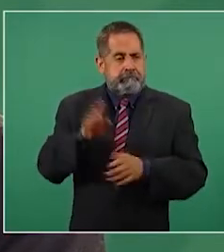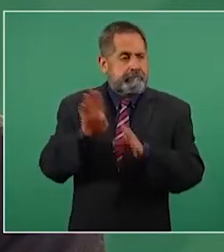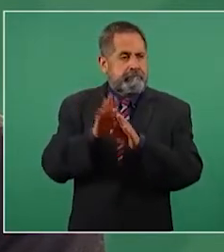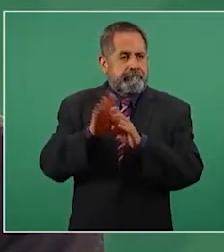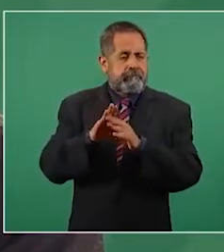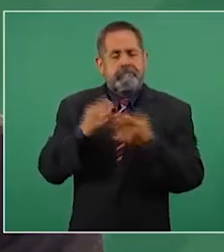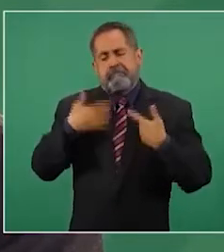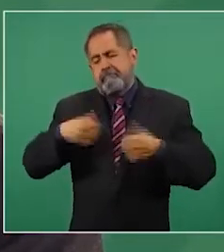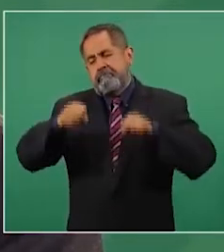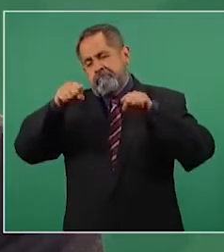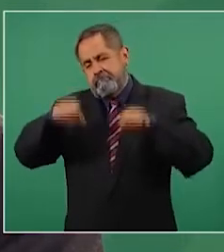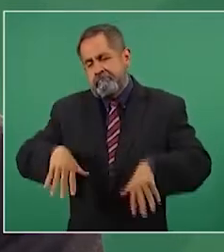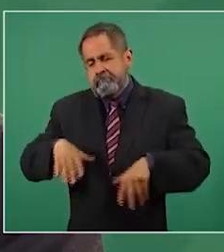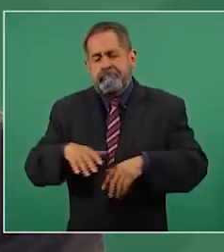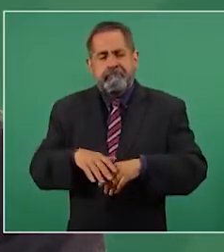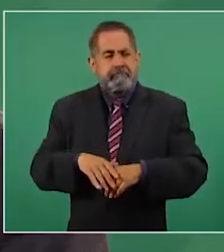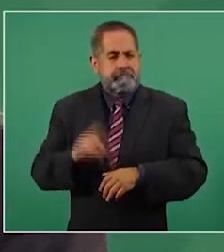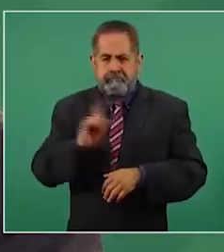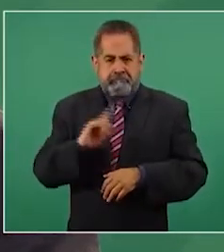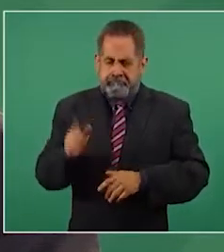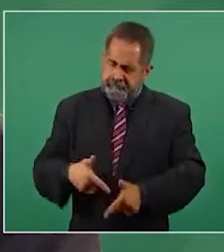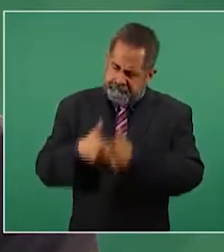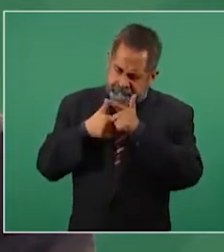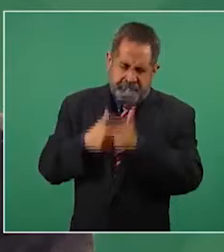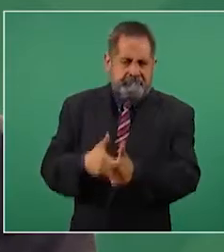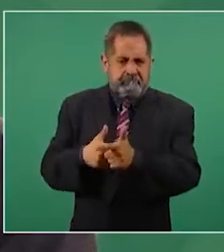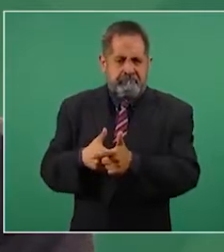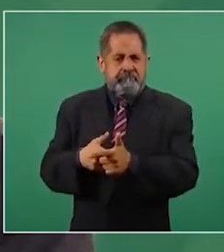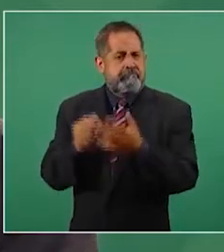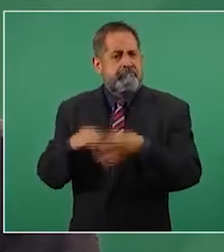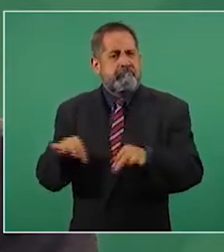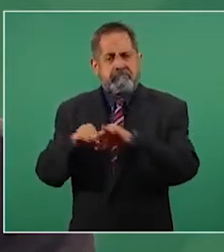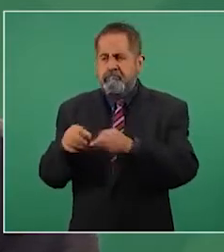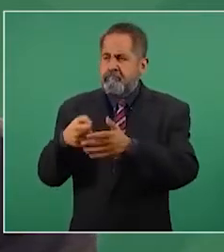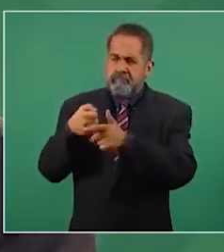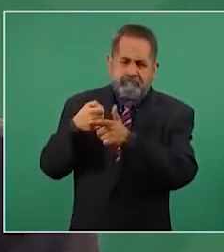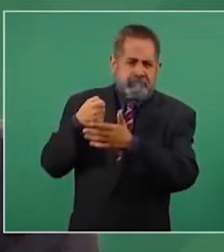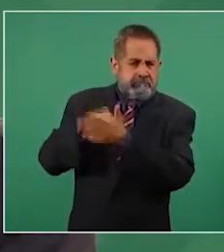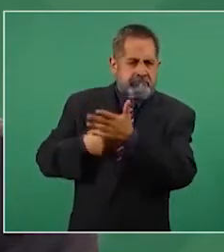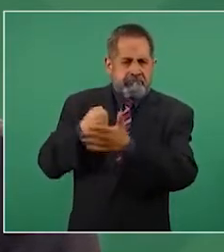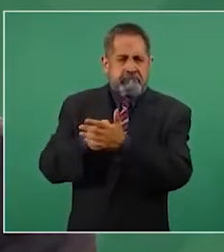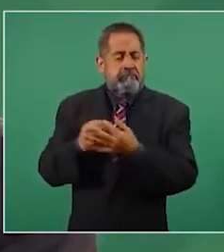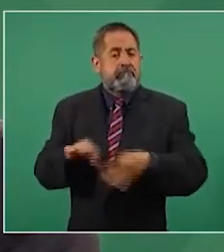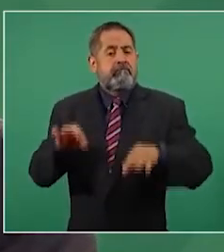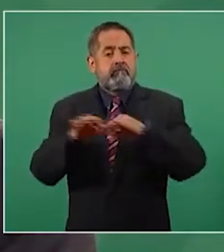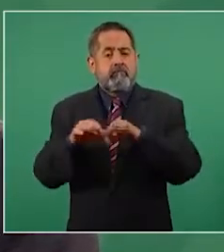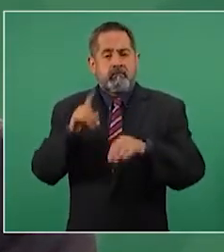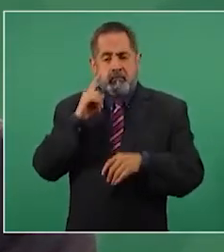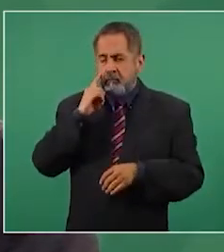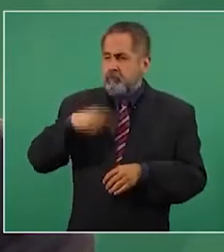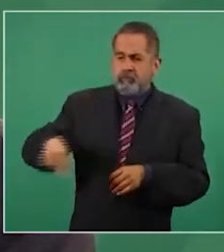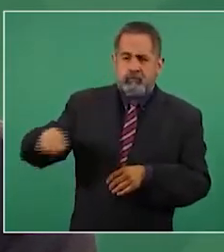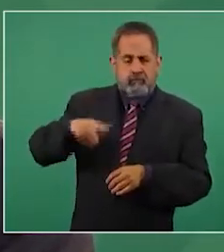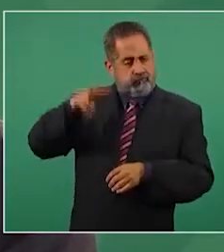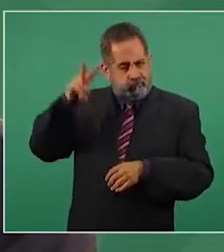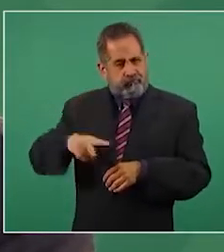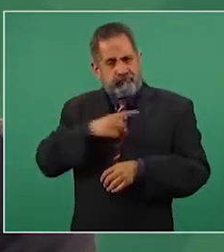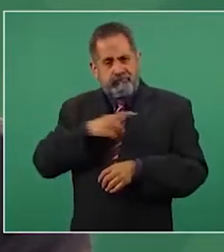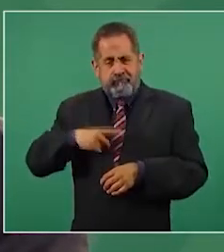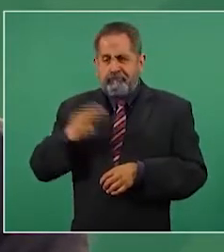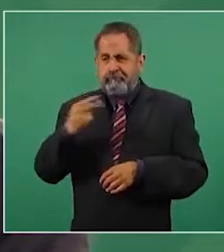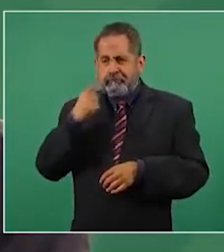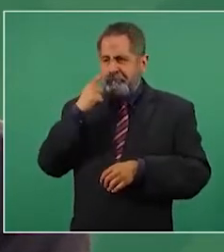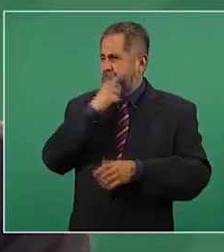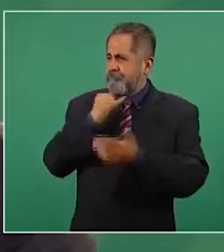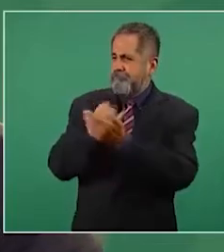porque es fundamental el que en México haya una auténtica democracia, que